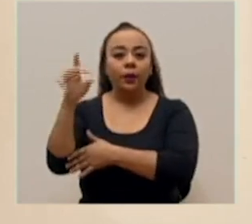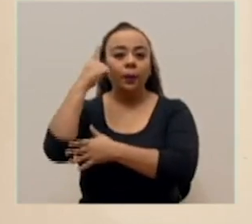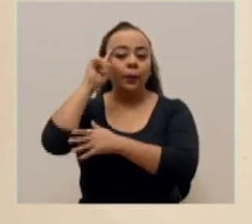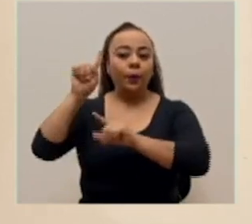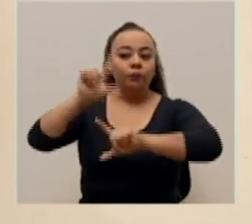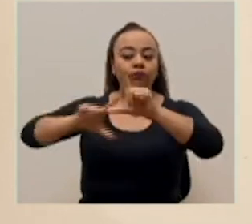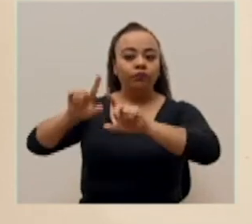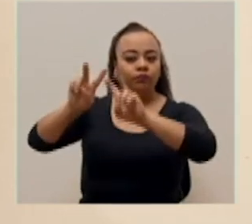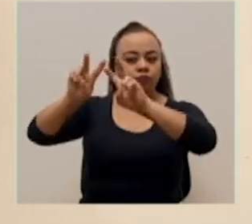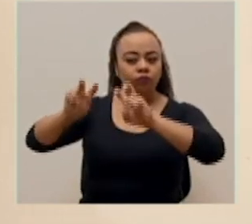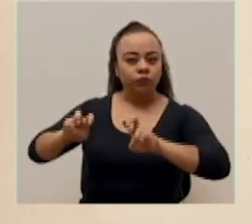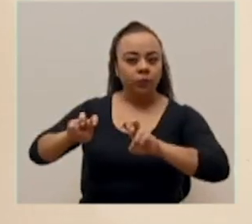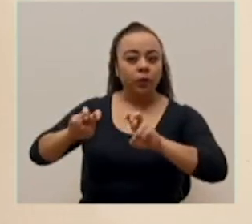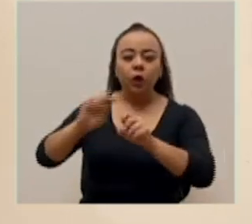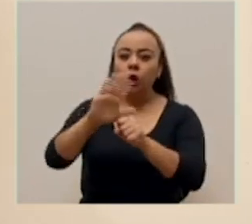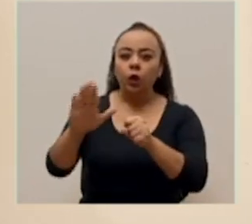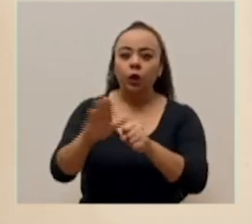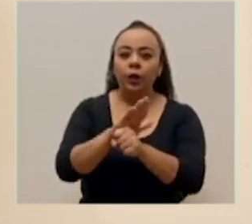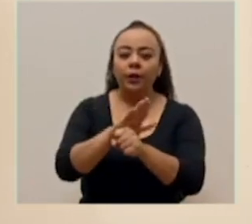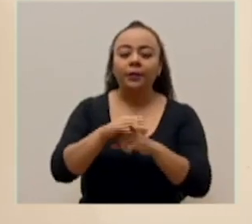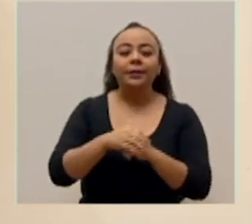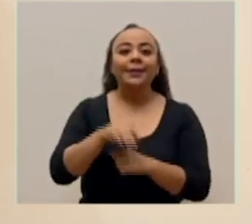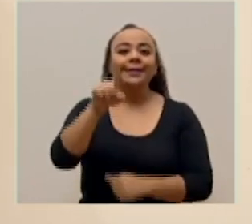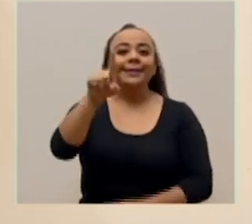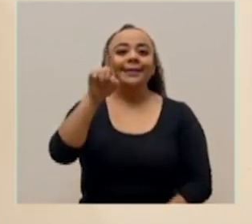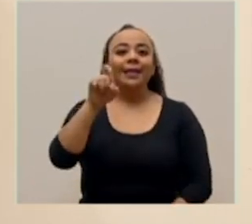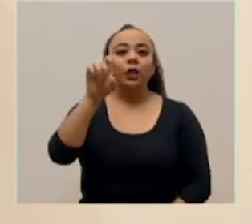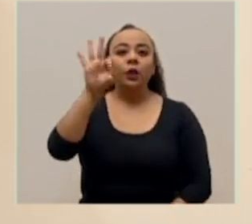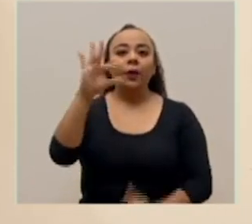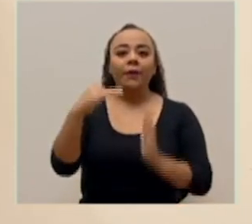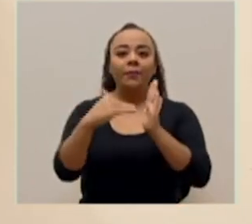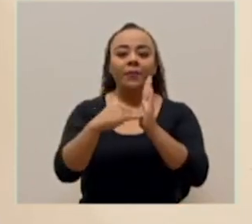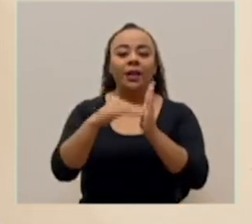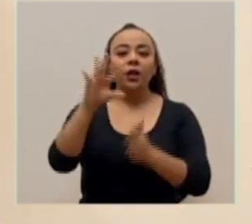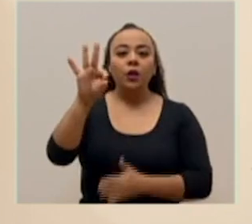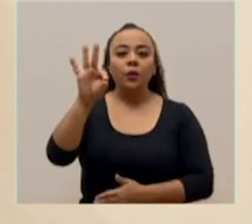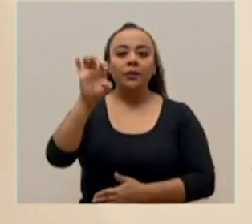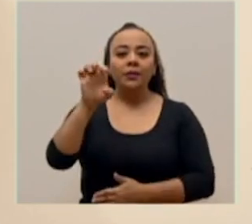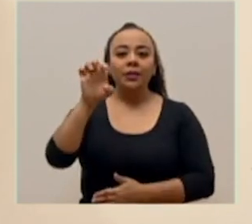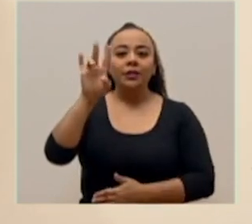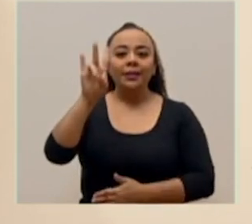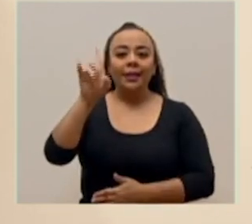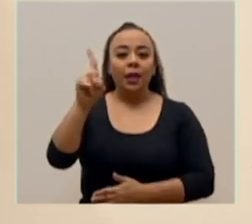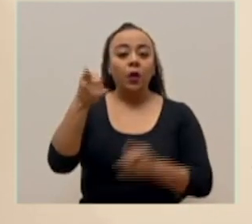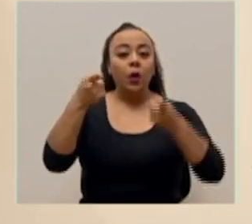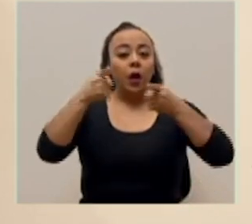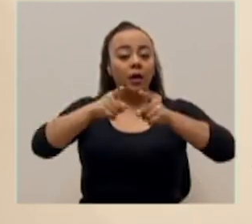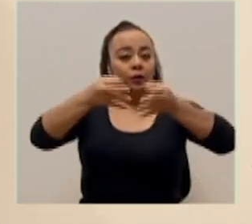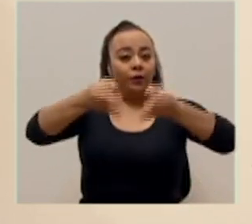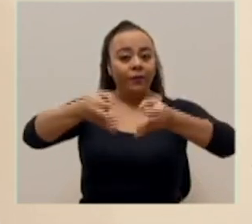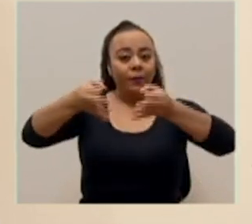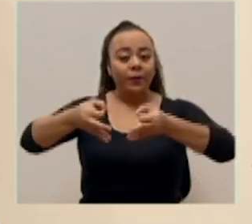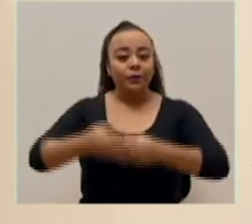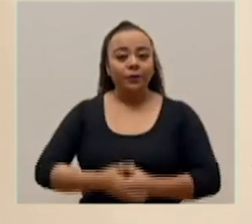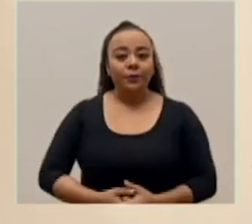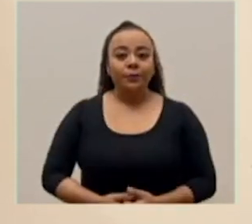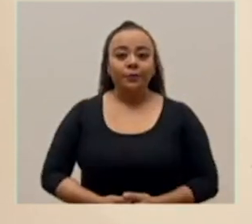por laboratorio, para un total de 109,971 casos confirmados.